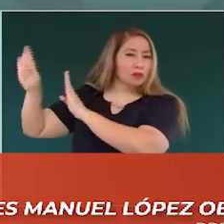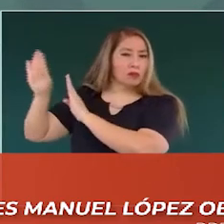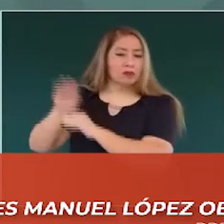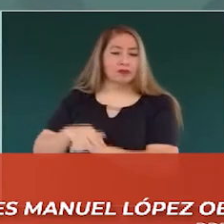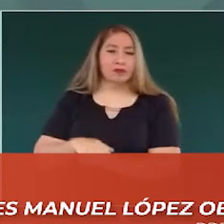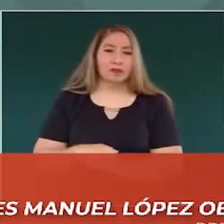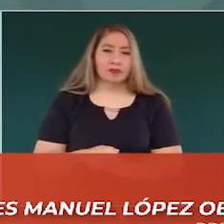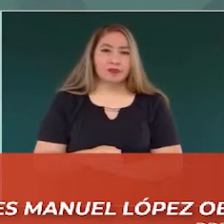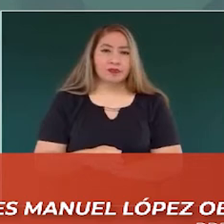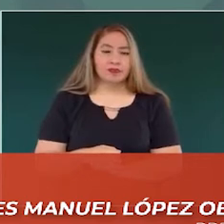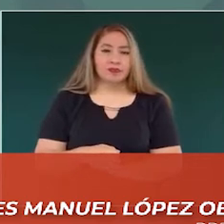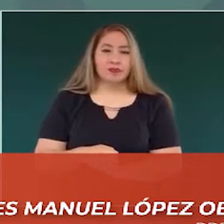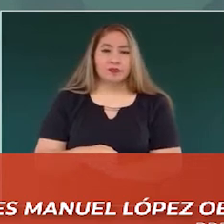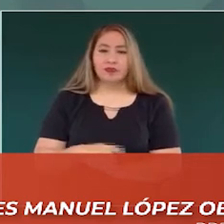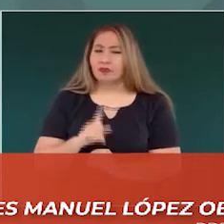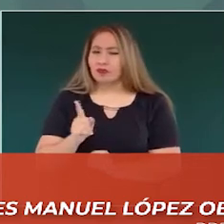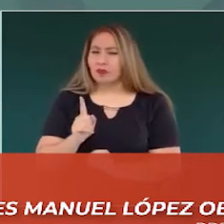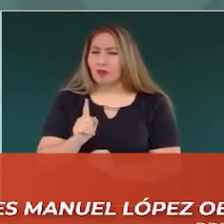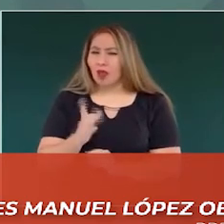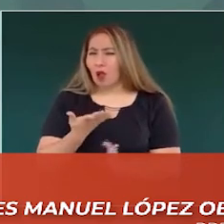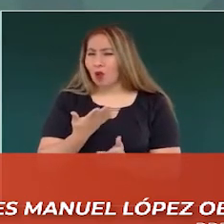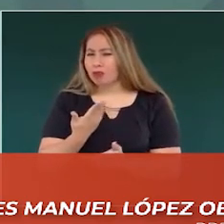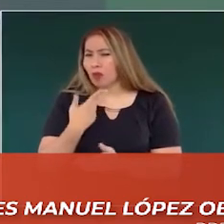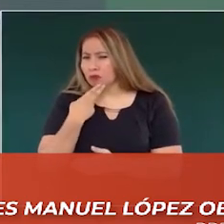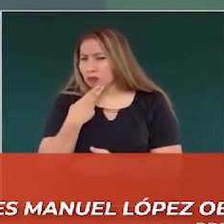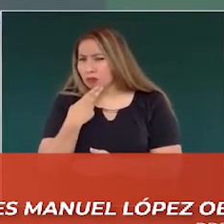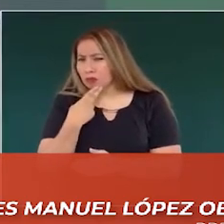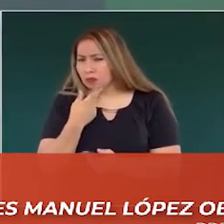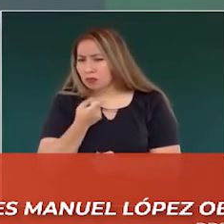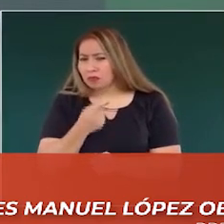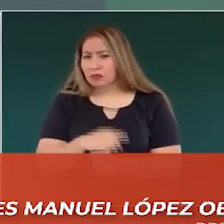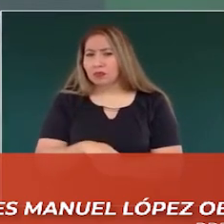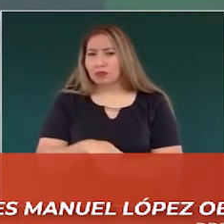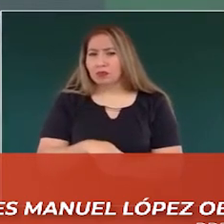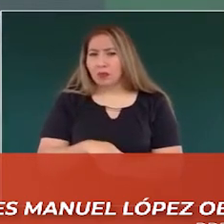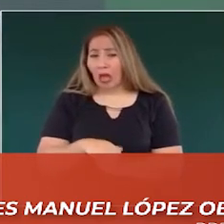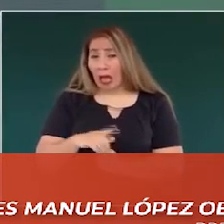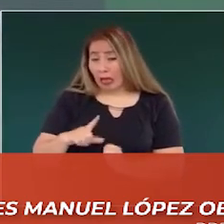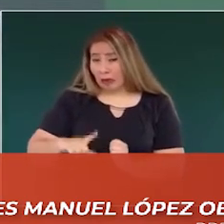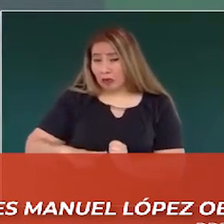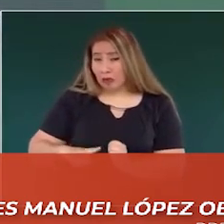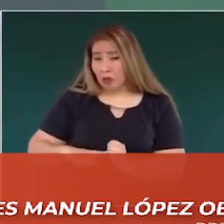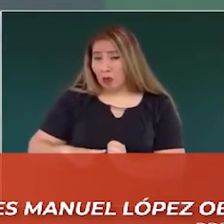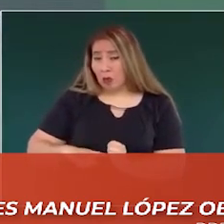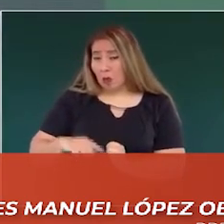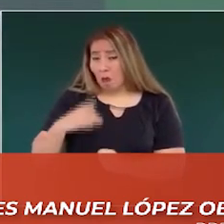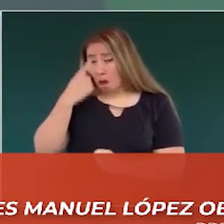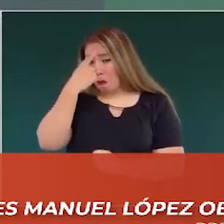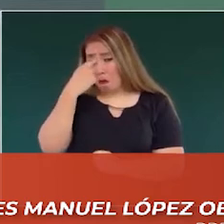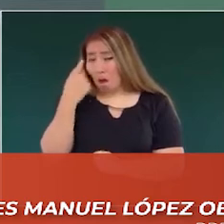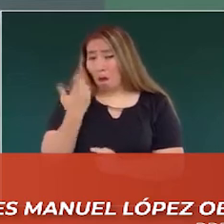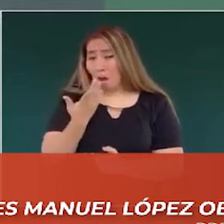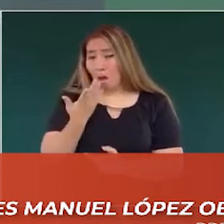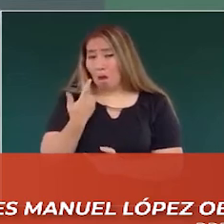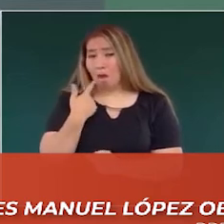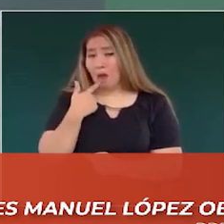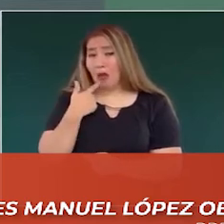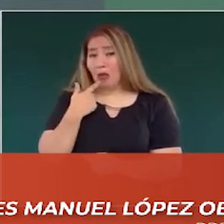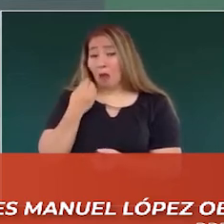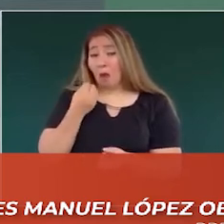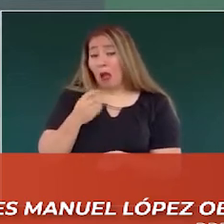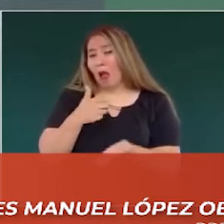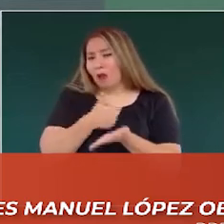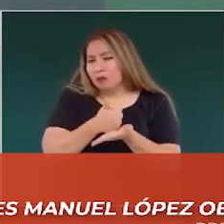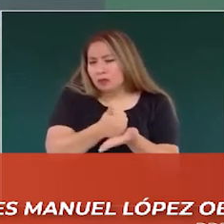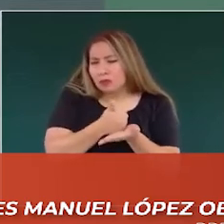que no se utilice a los gobiernos para favorecer a ningún partido,